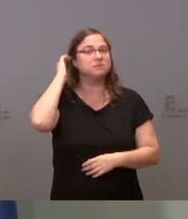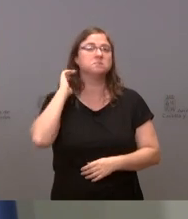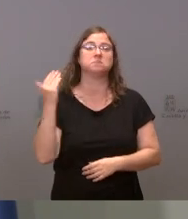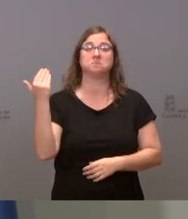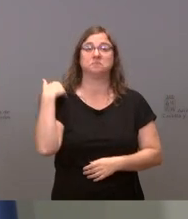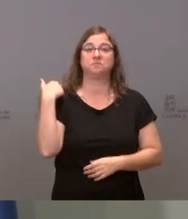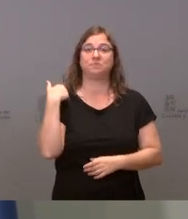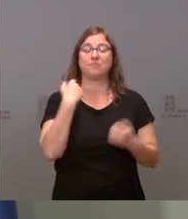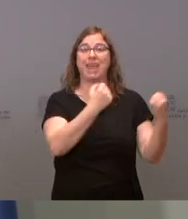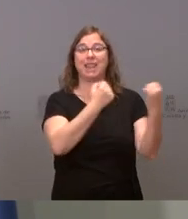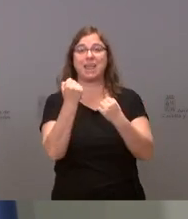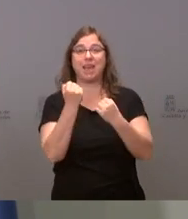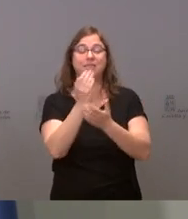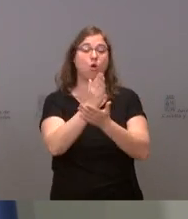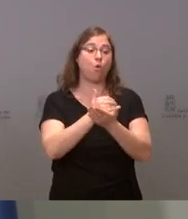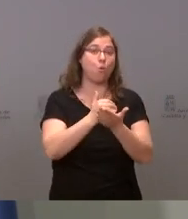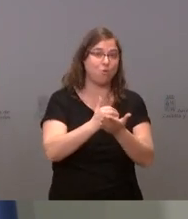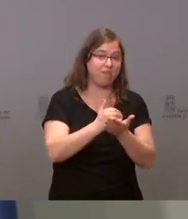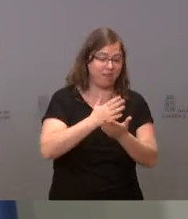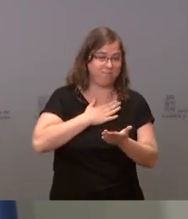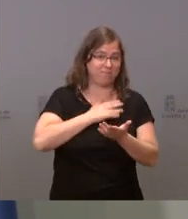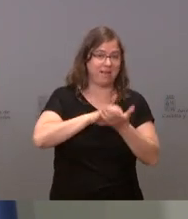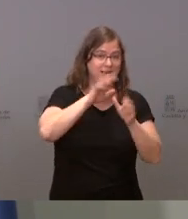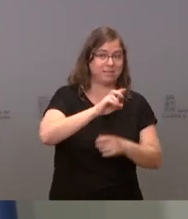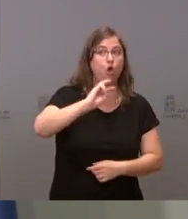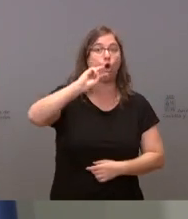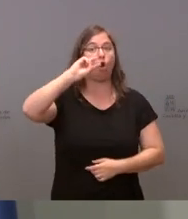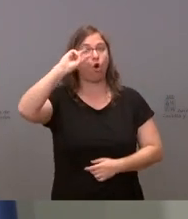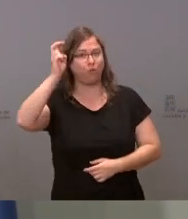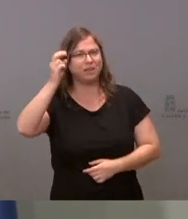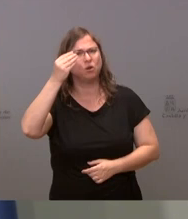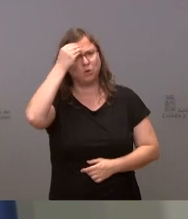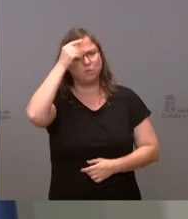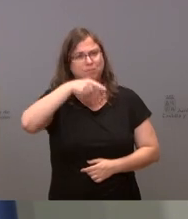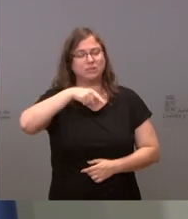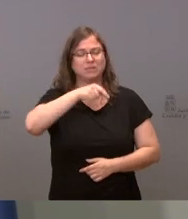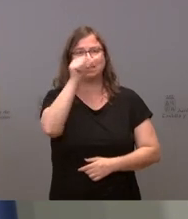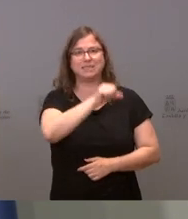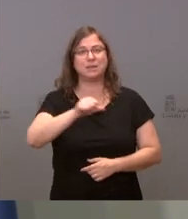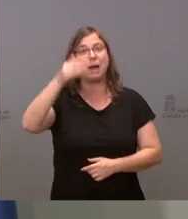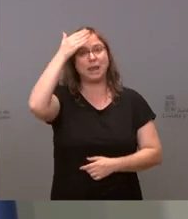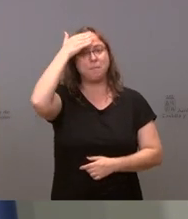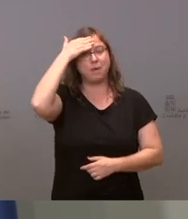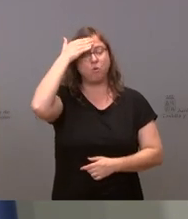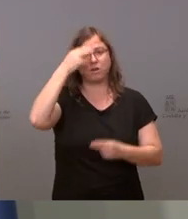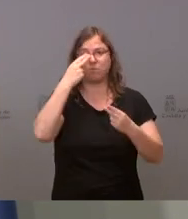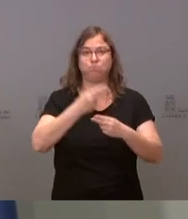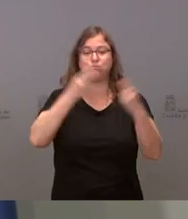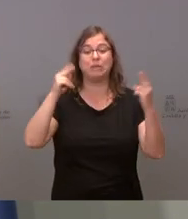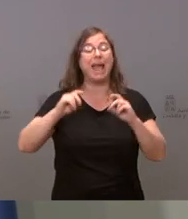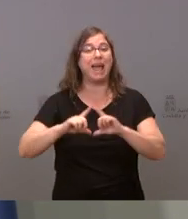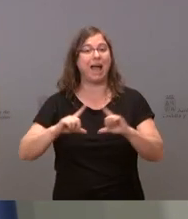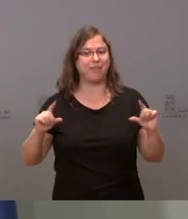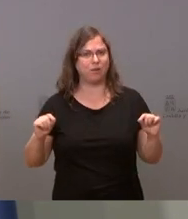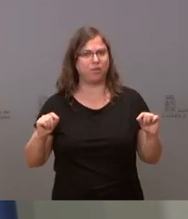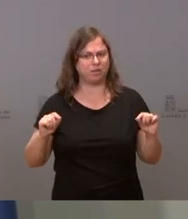entidades en esta comunidad y en otras comunidades. Yo creo que hoy, esta semana, la presentación de la memoria en Andalucía da una idea bastante